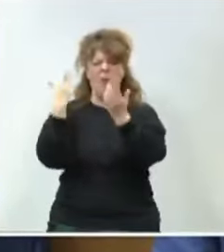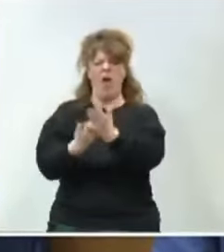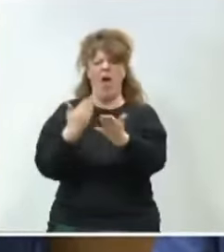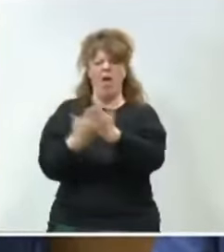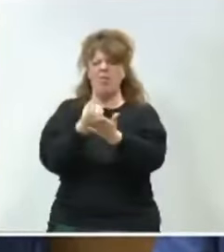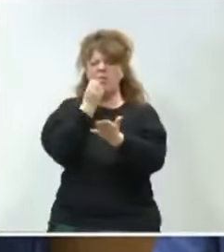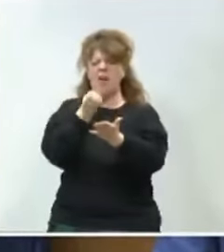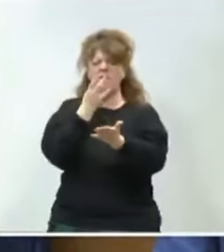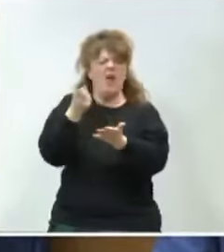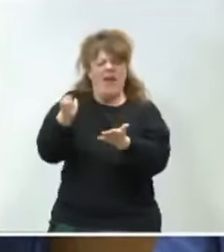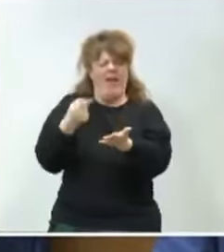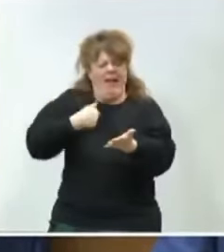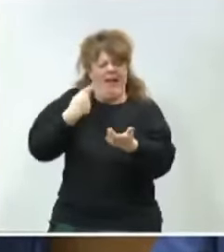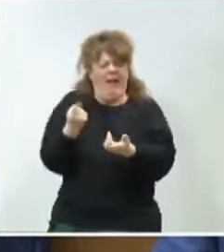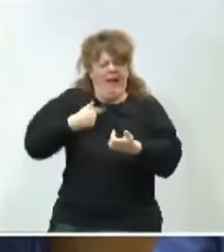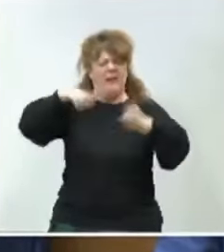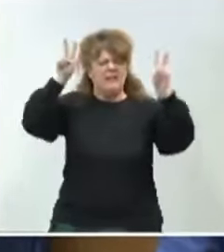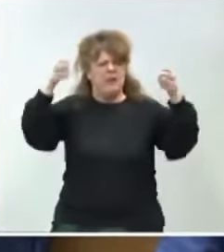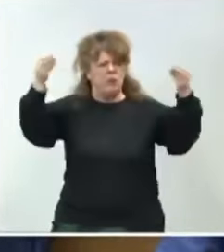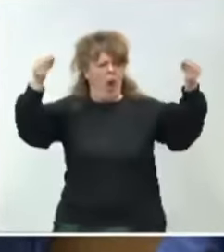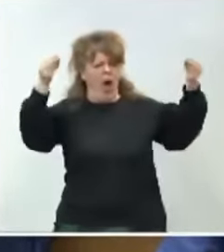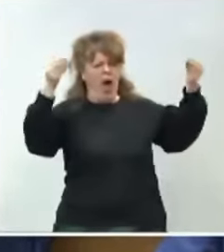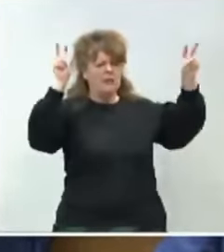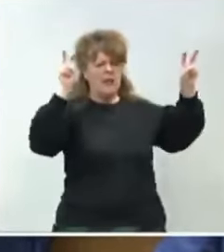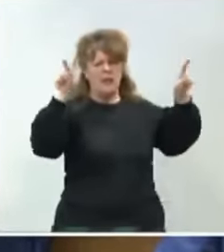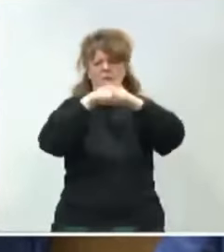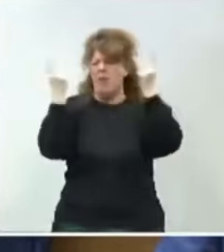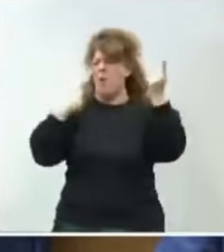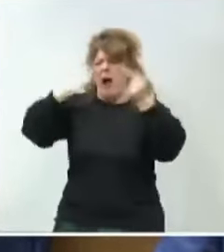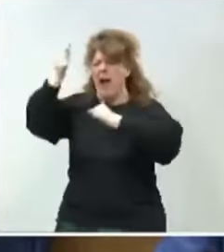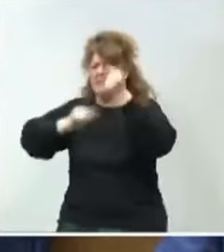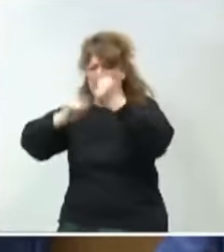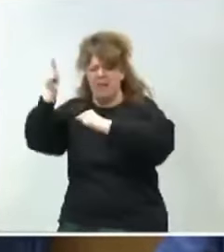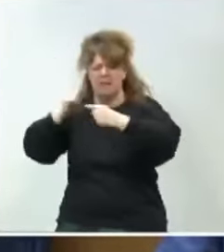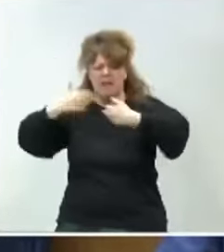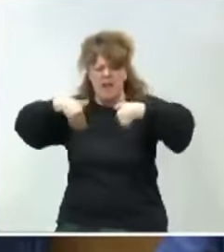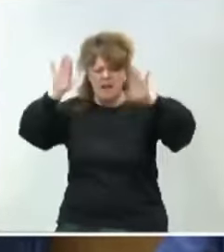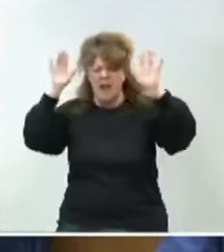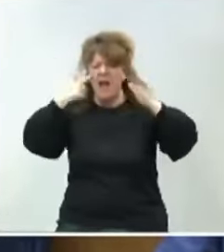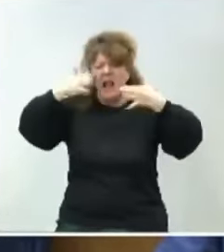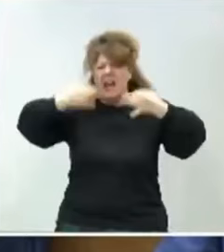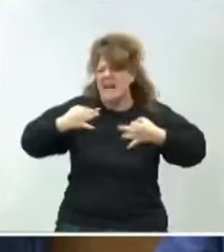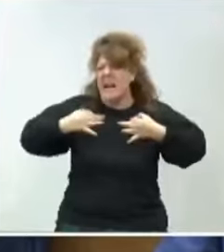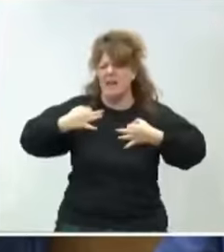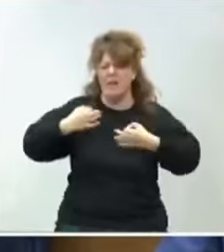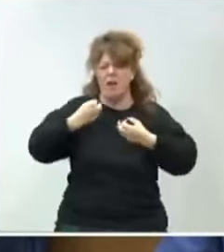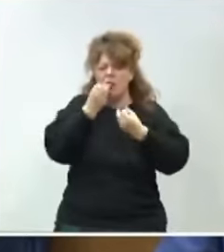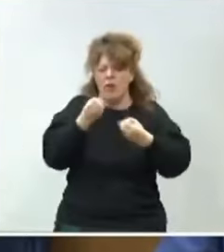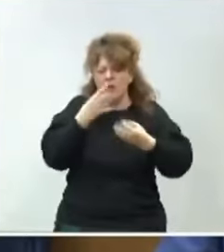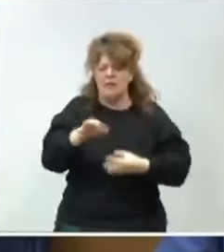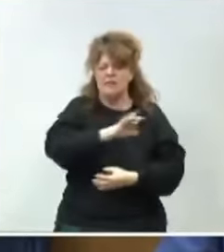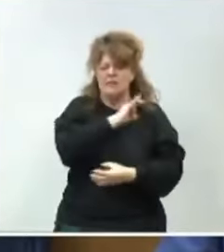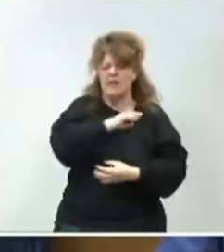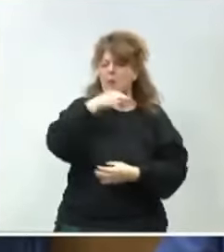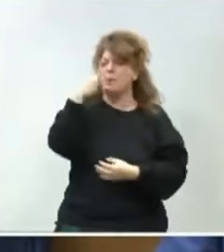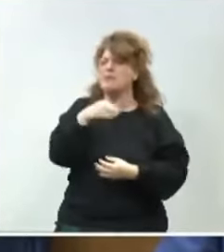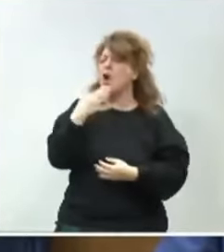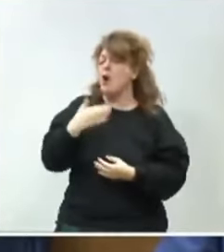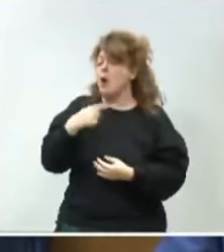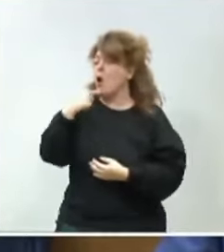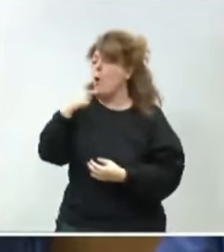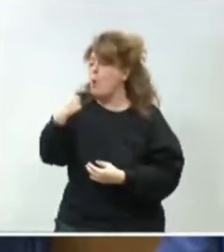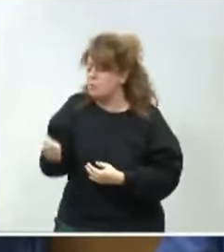ustedes a los que están es a su titular y les da igual las estadísticas, la realidad y los datos. señor presidente, como siempre,